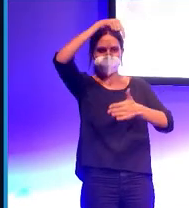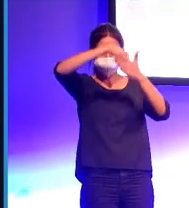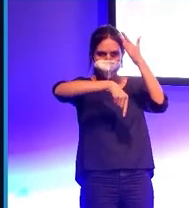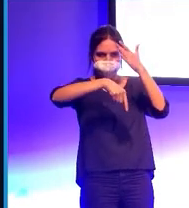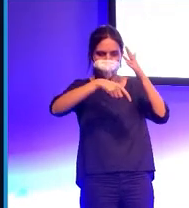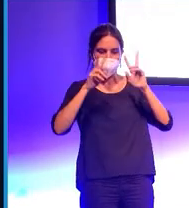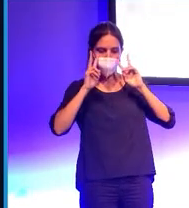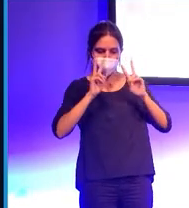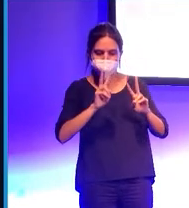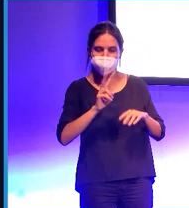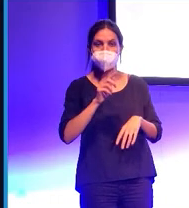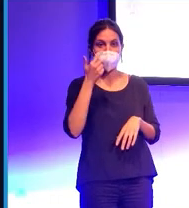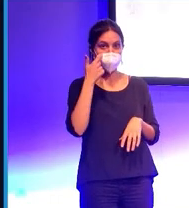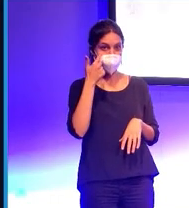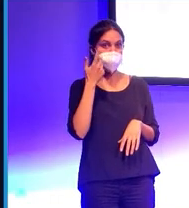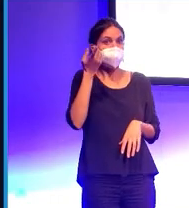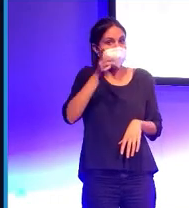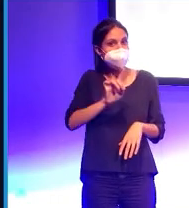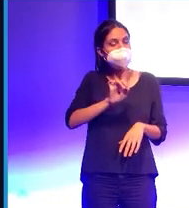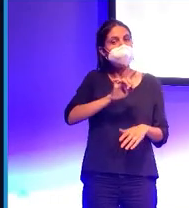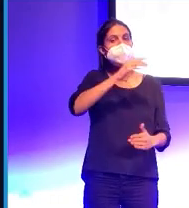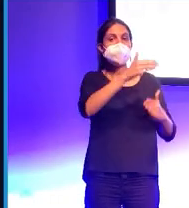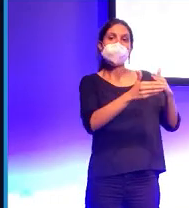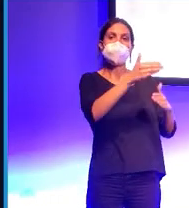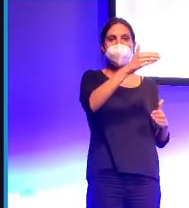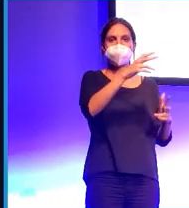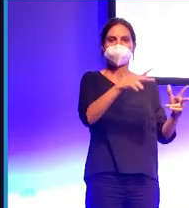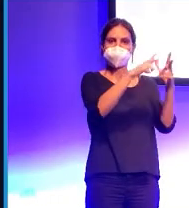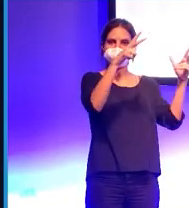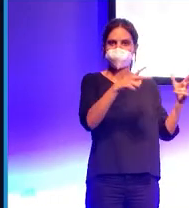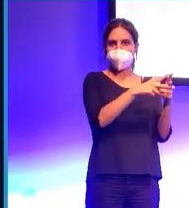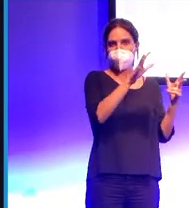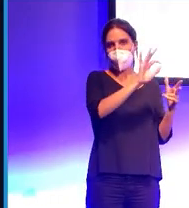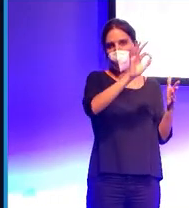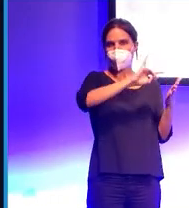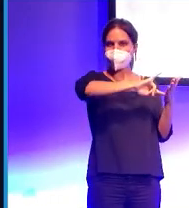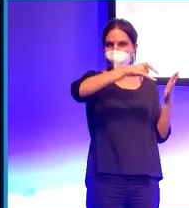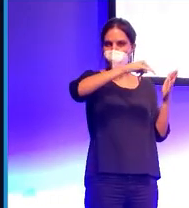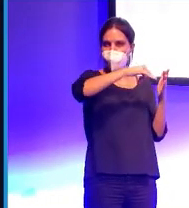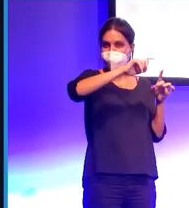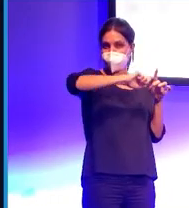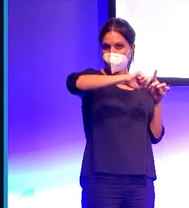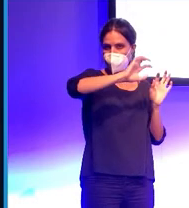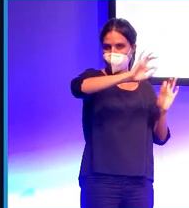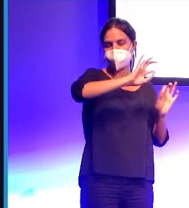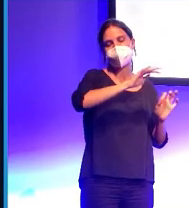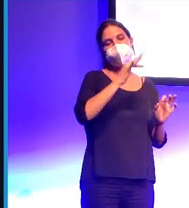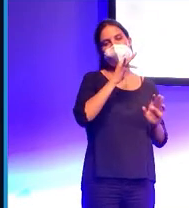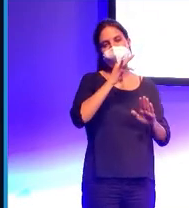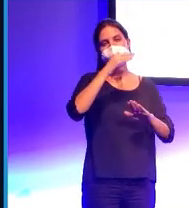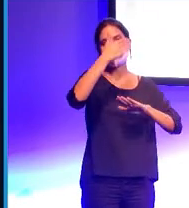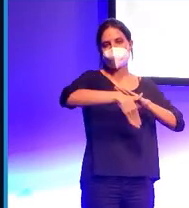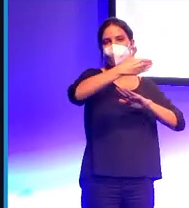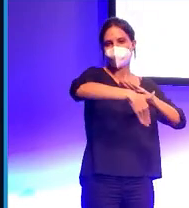vemos también que estas tecnologías, este tipo de robots sociales con los que parece que podemos empezar a interactuar, tienen aún muchas limitaciones.